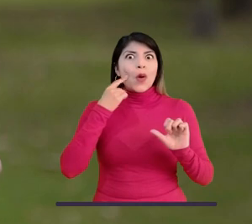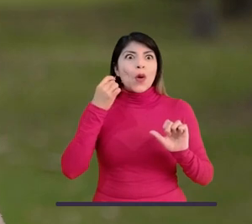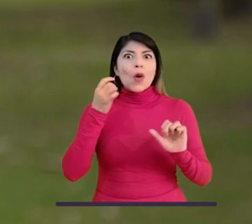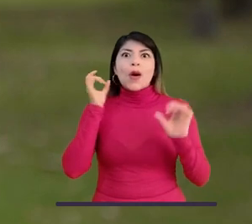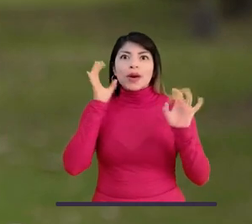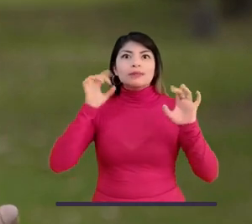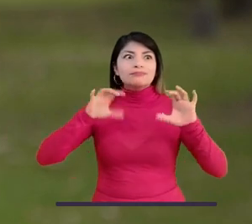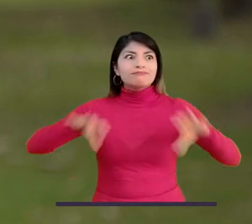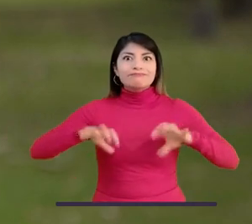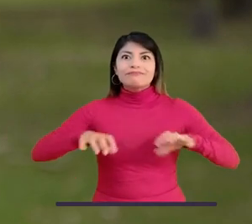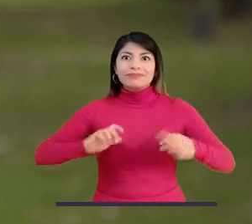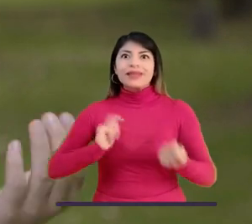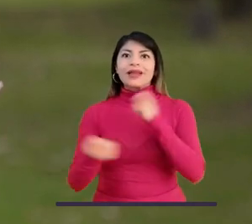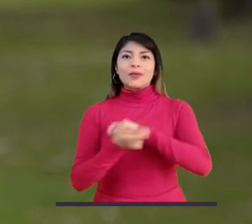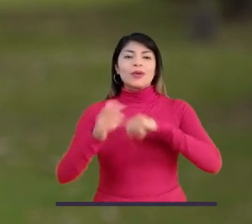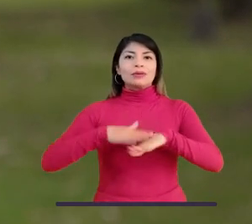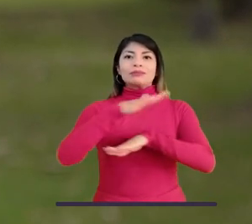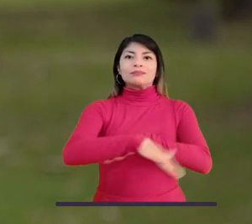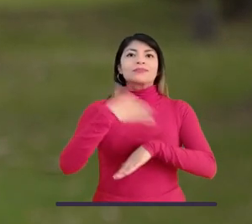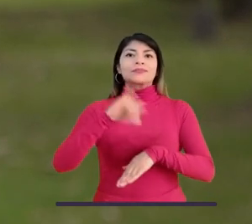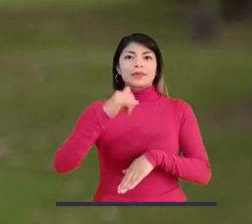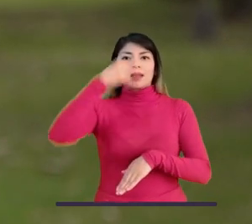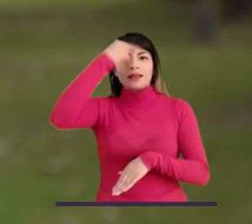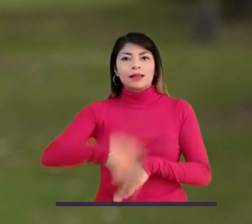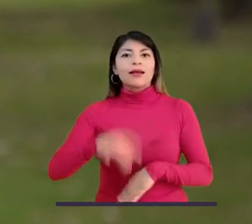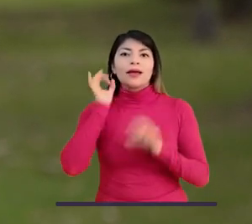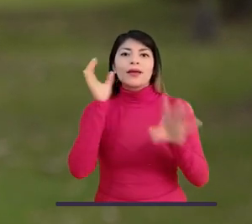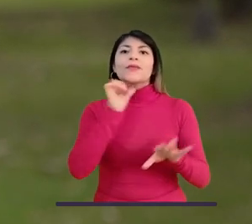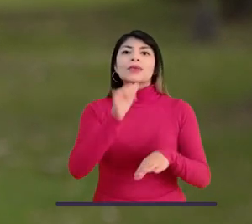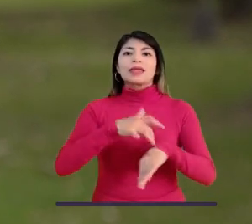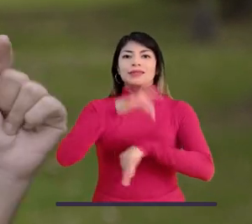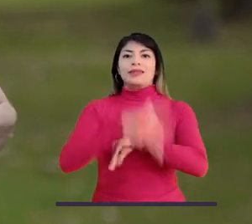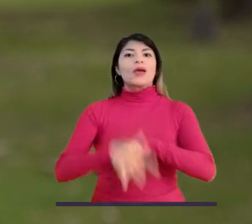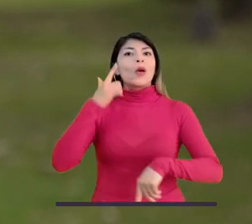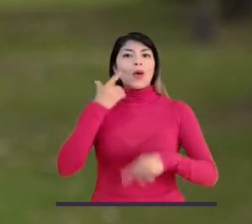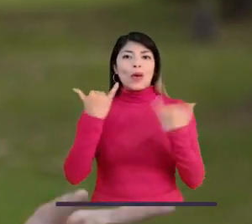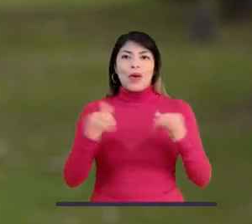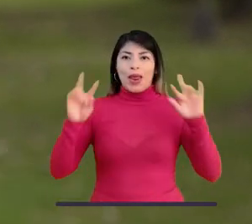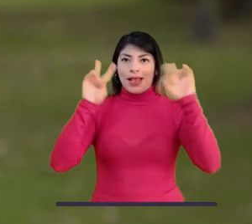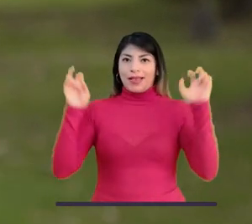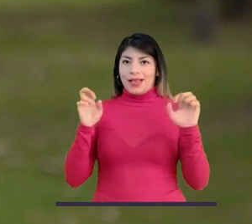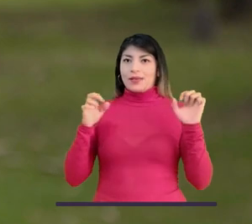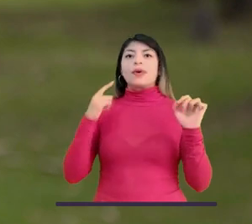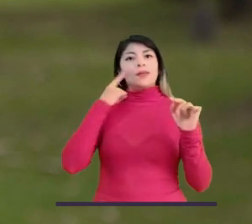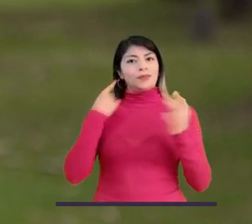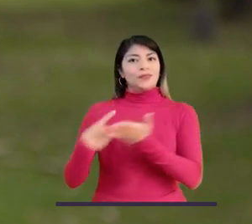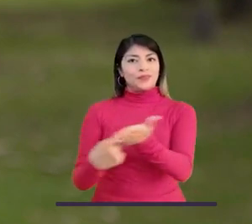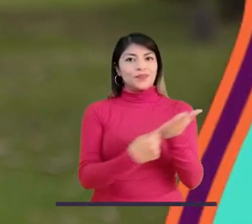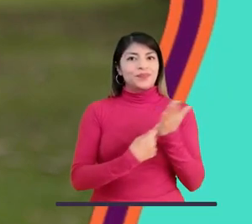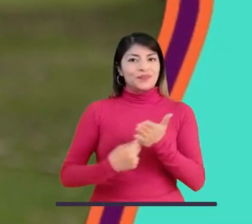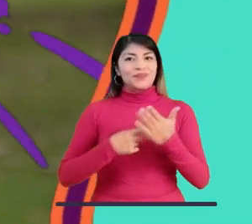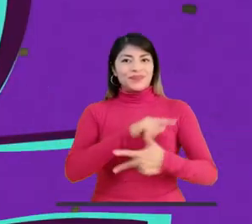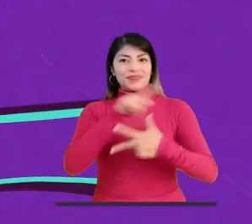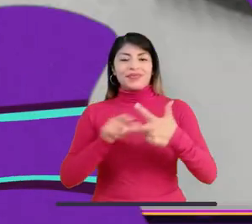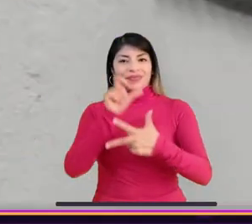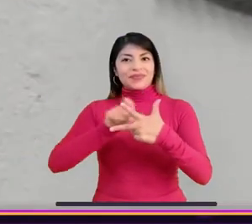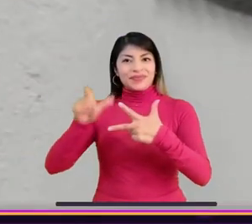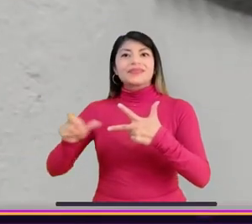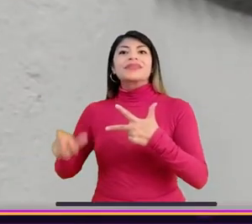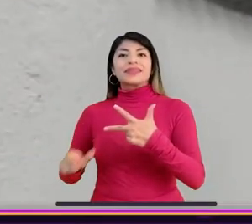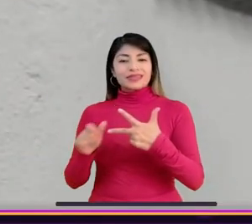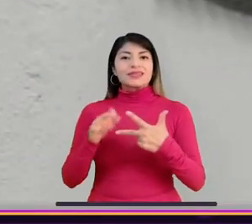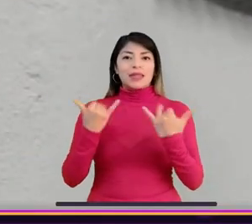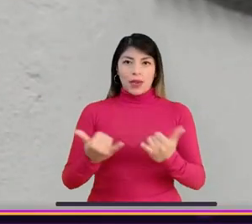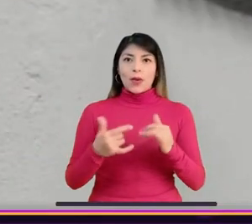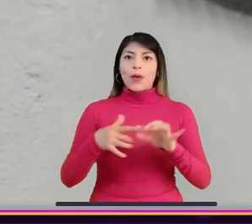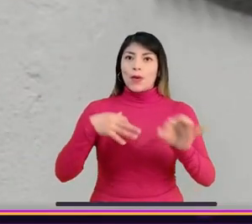pronto nos vamos a arrepentir. Por eso quiero que me acompañen a hablar con los protagonistas de hoy sobre este tema. ¡Vamos! Estos